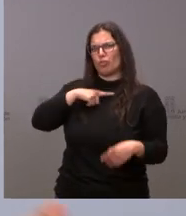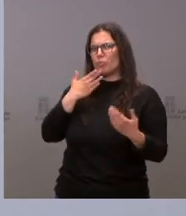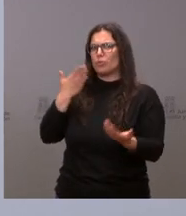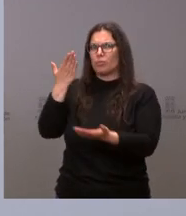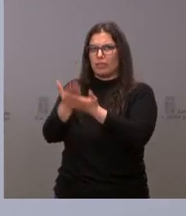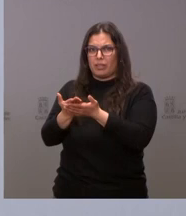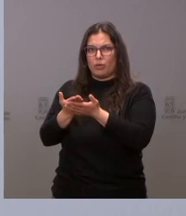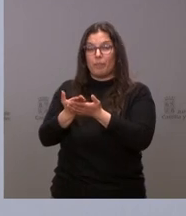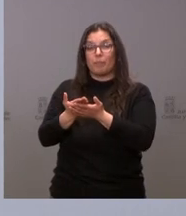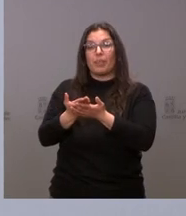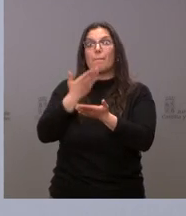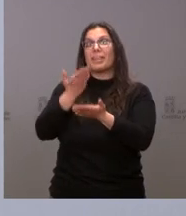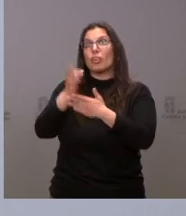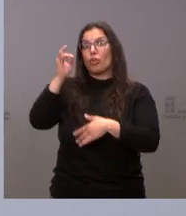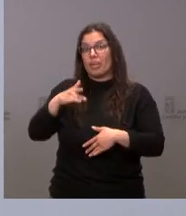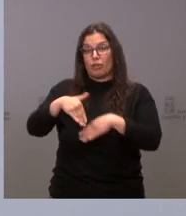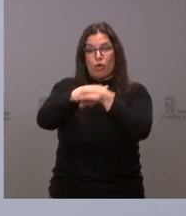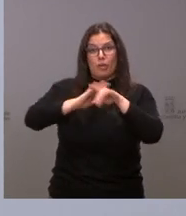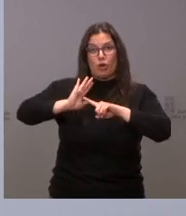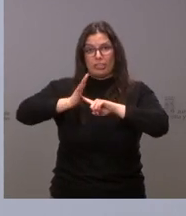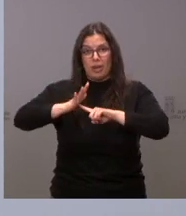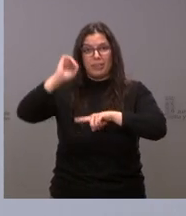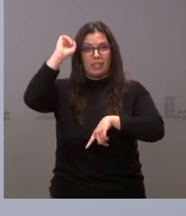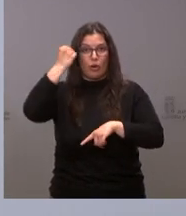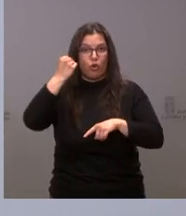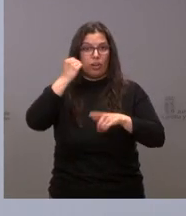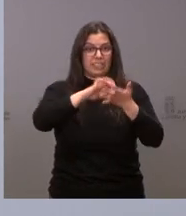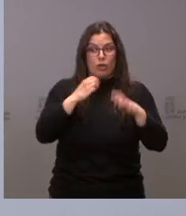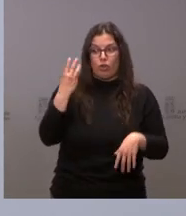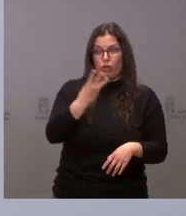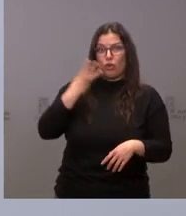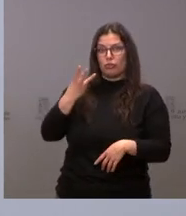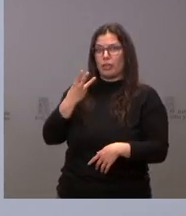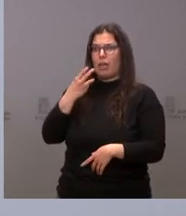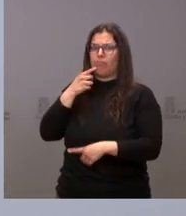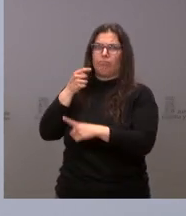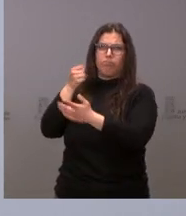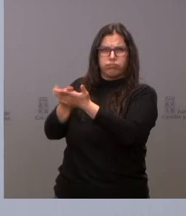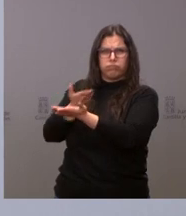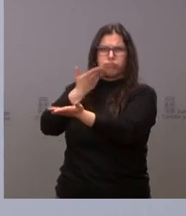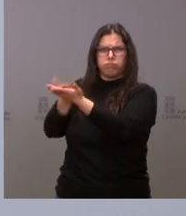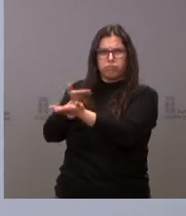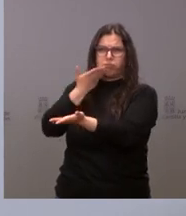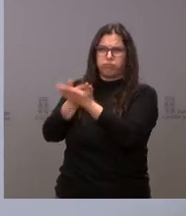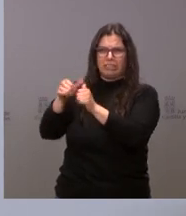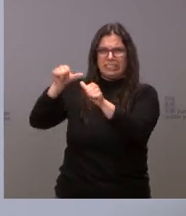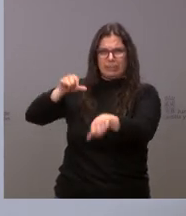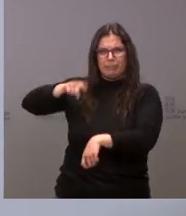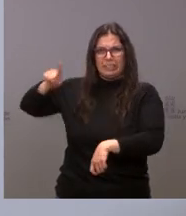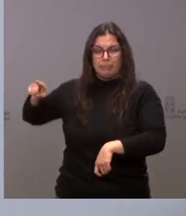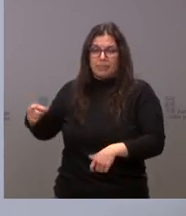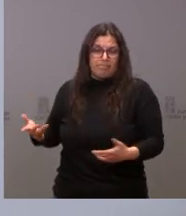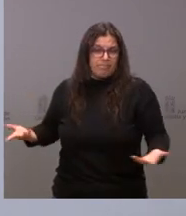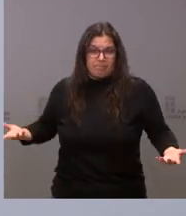gobierno de Castilla-La Mancha el gobierno de Aragón y el gobierno de Castilla y León de manera insistente desde hace varios meses no tengo